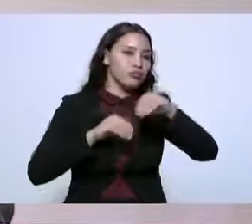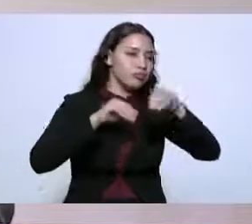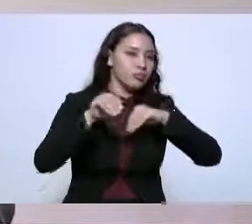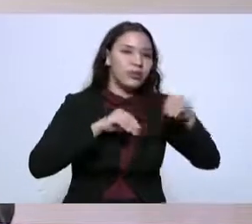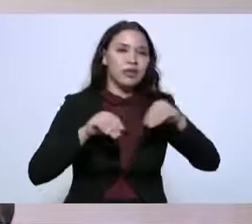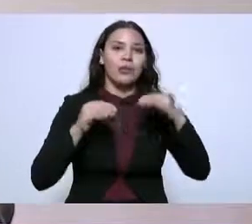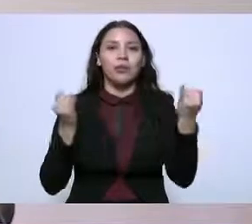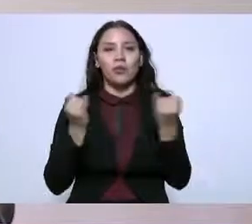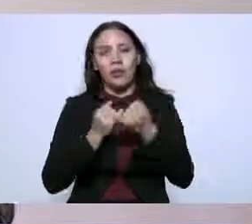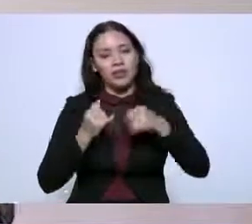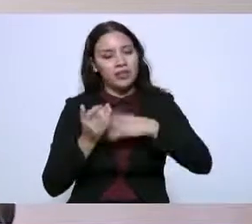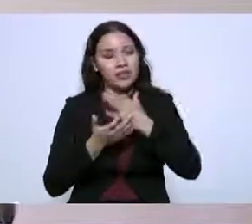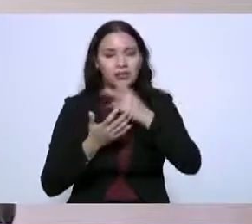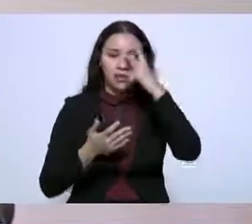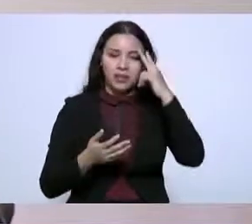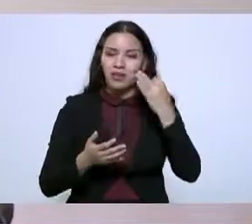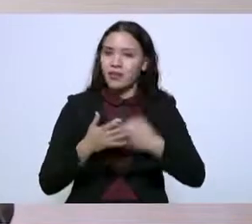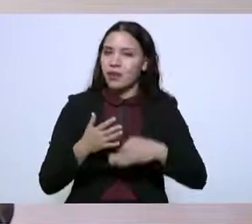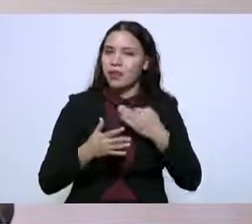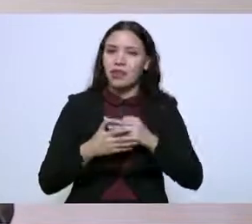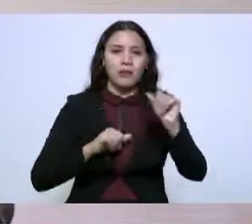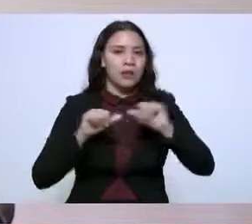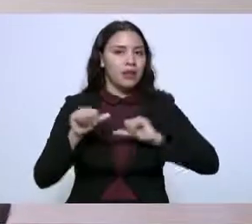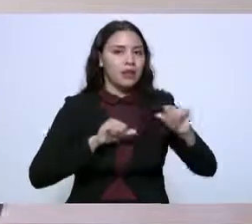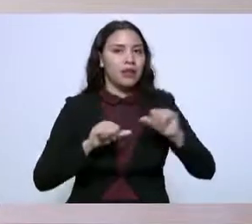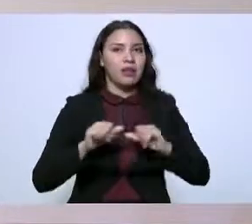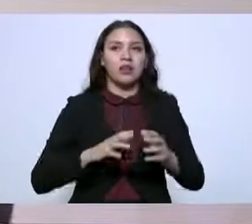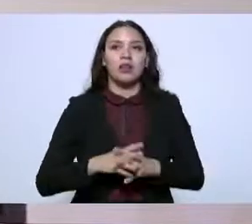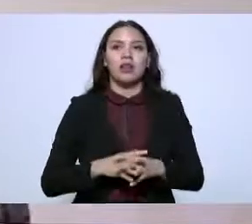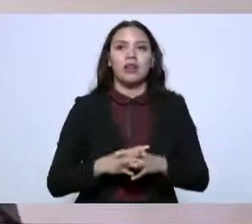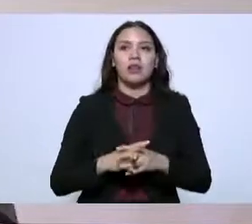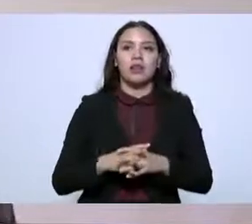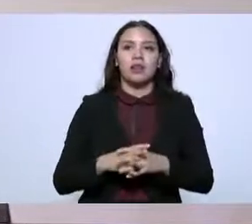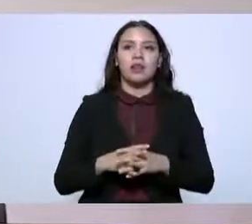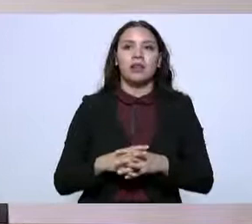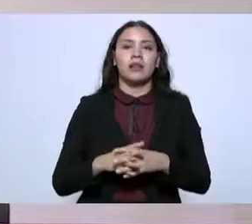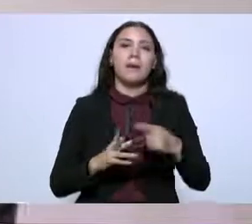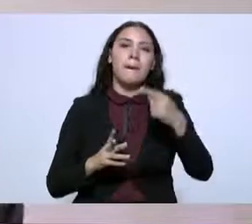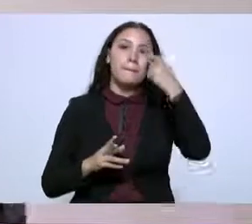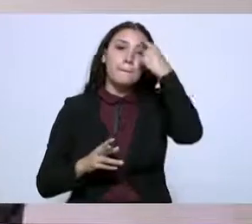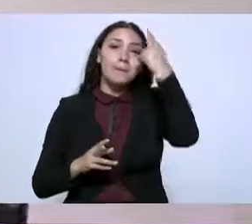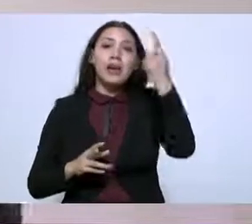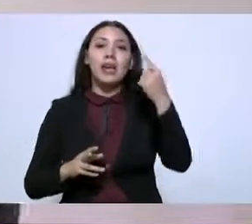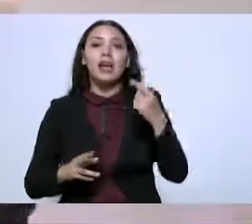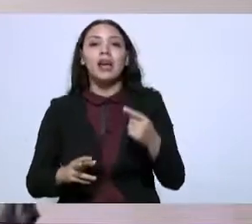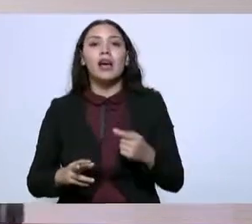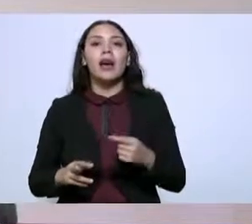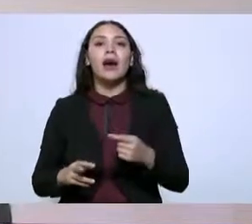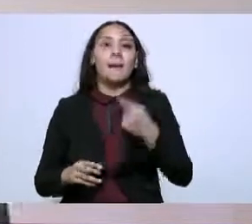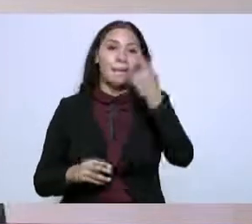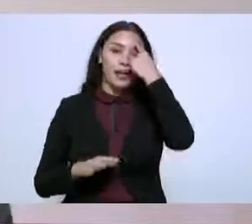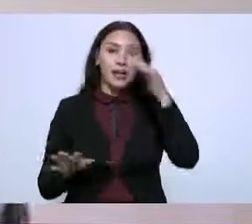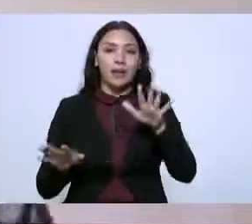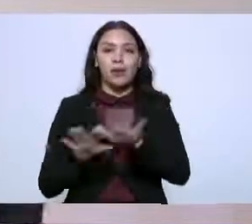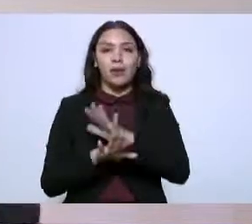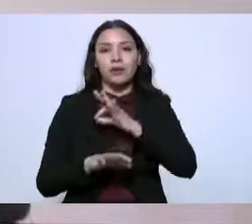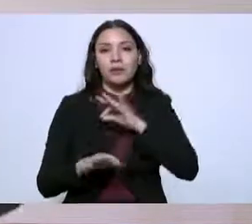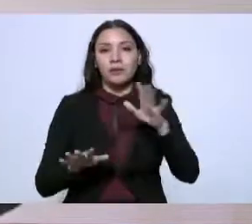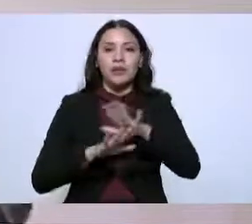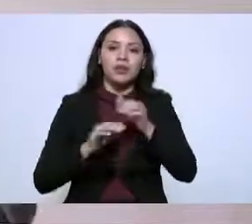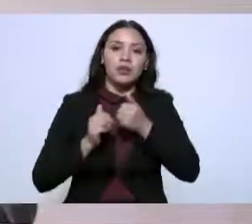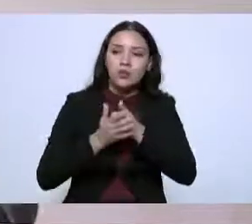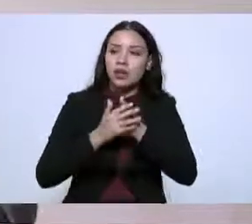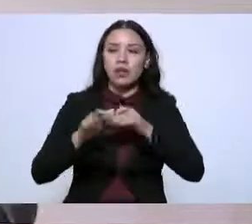también está muy deteriorada, esa capacidad de movilidad para poder llevar, con un gran impulso de trabajadores y